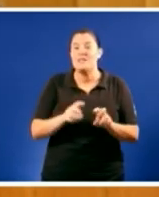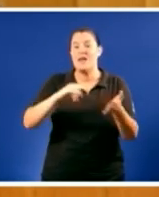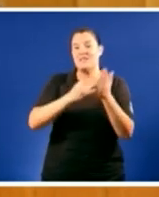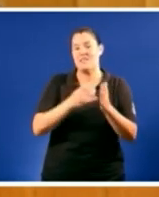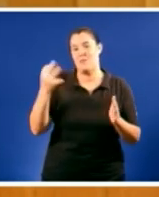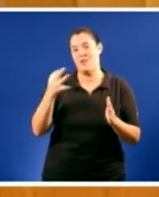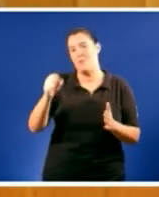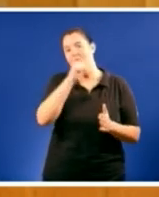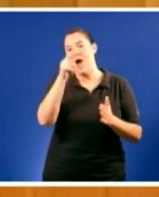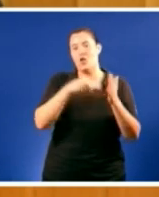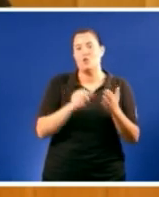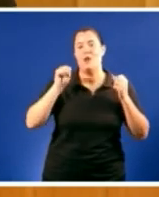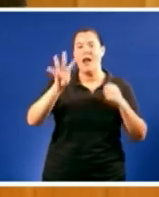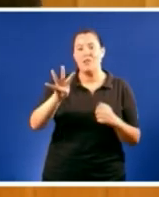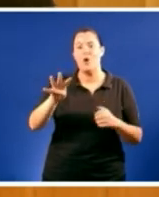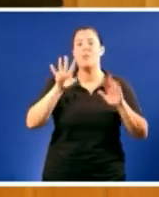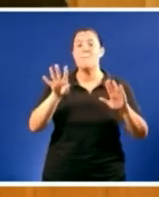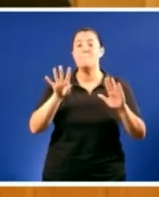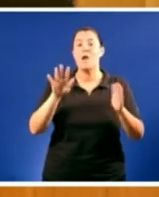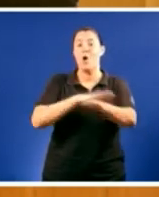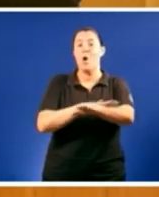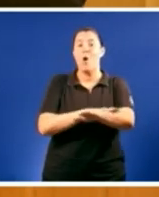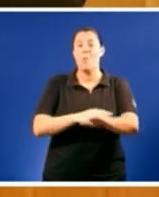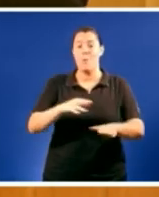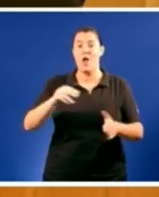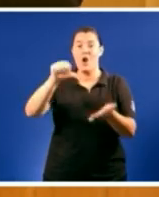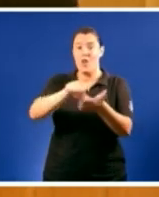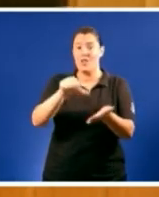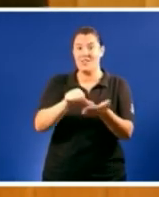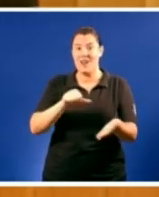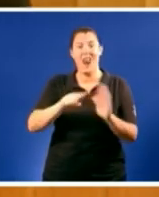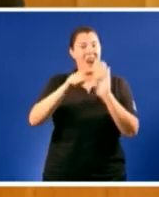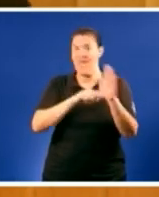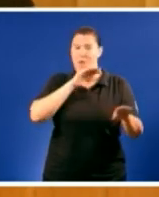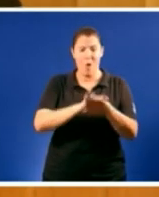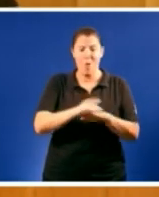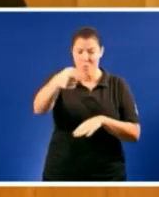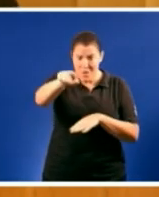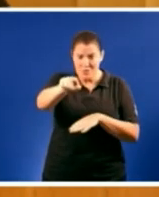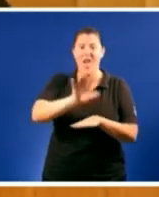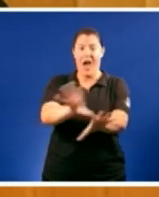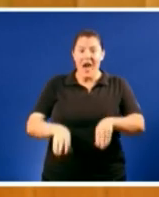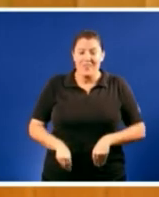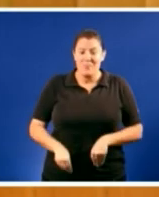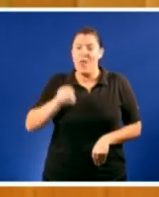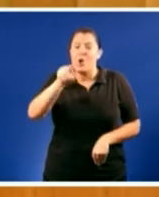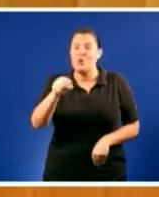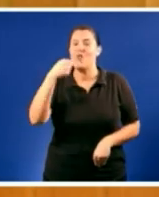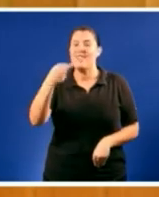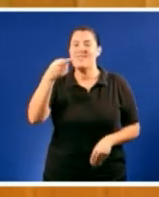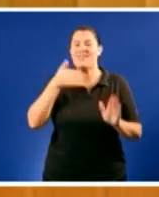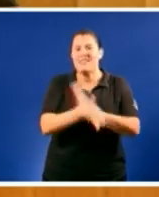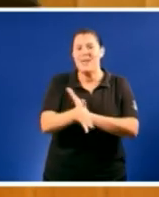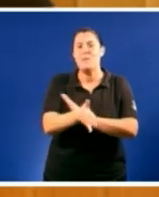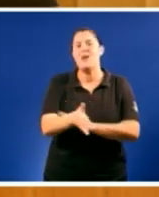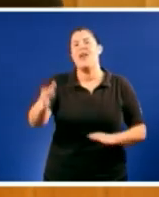incumpriu a lei e vostede acepta vostede que di sempre que o primeiro deber dun gobernante é